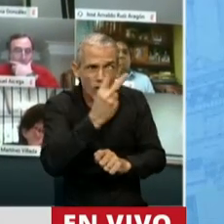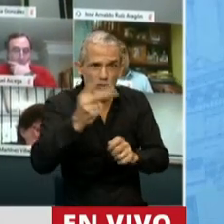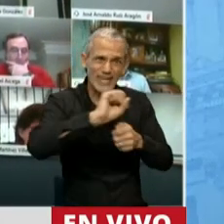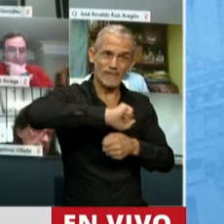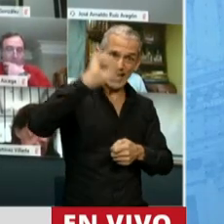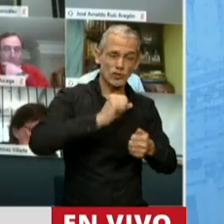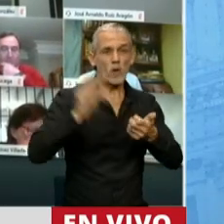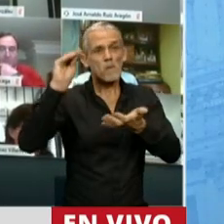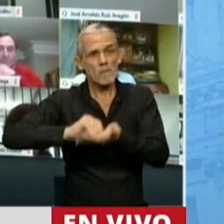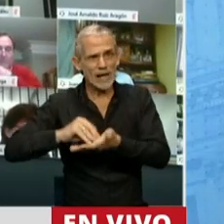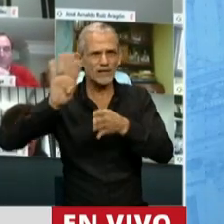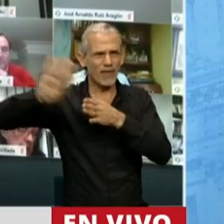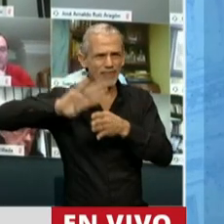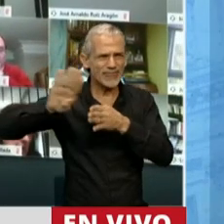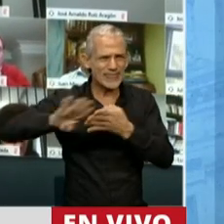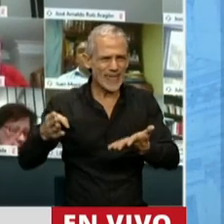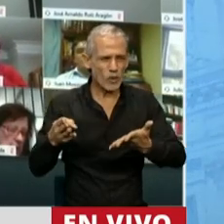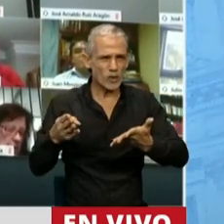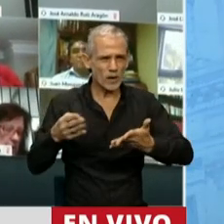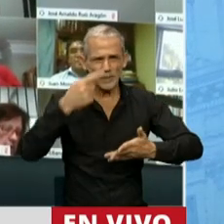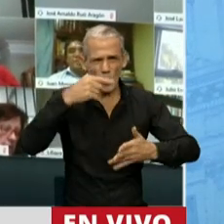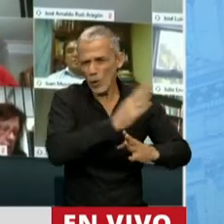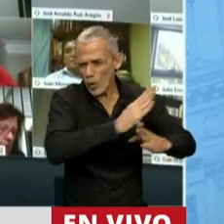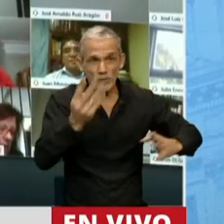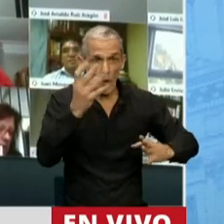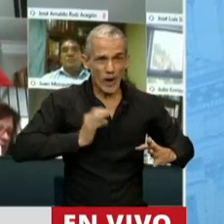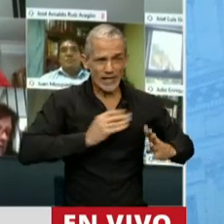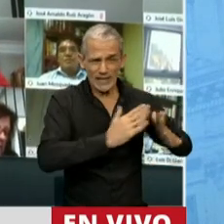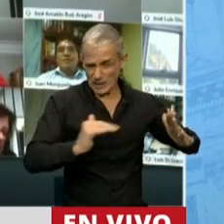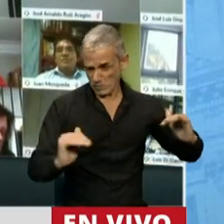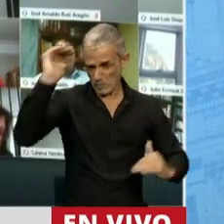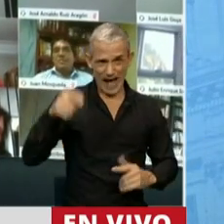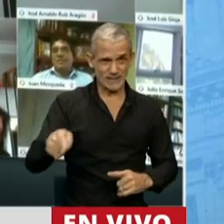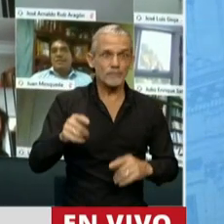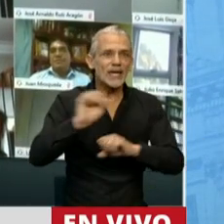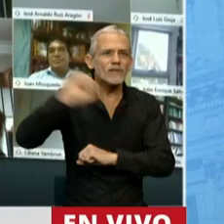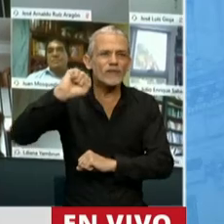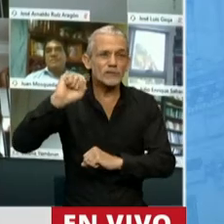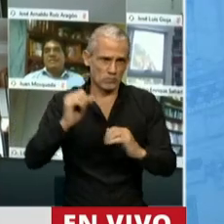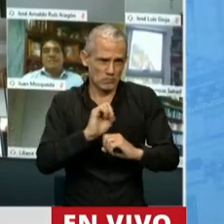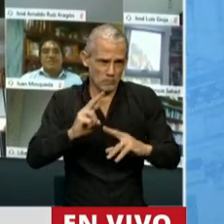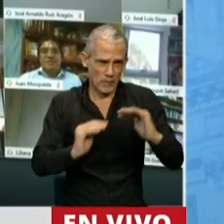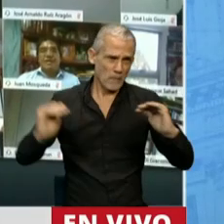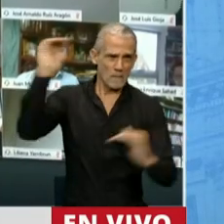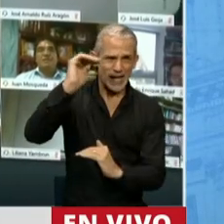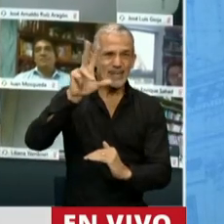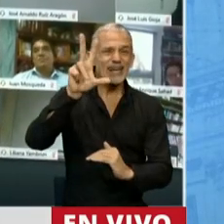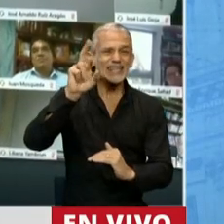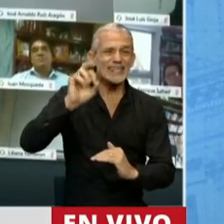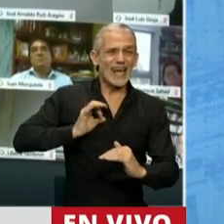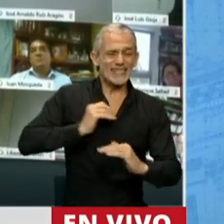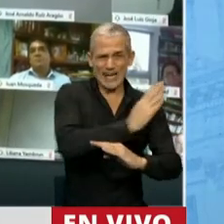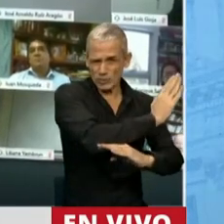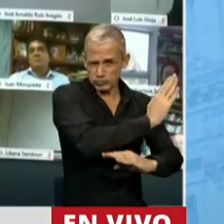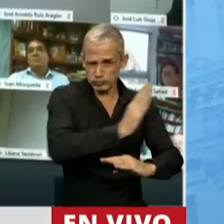endeudamiento superior al de los últimos 40 años y la inflación más alta de los últimos 30. Es decir